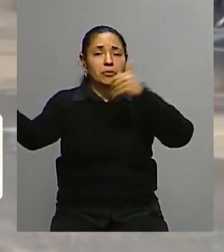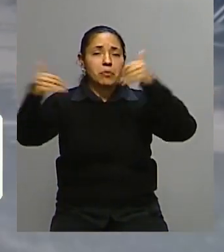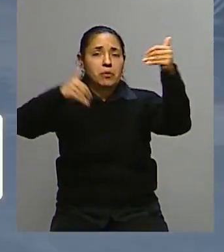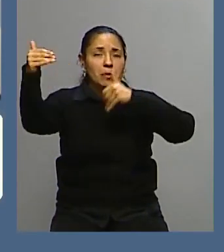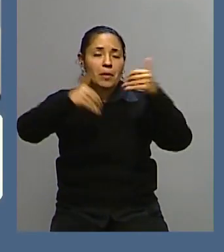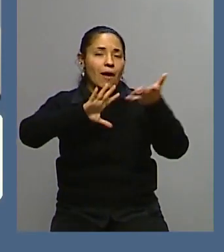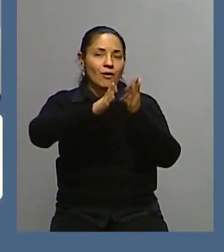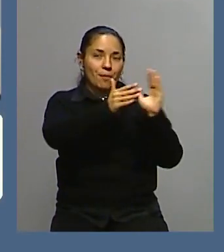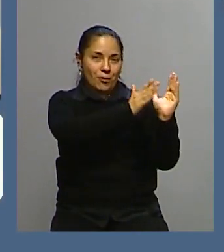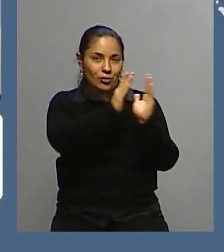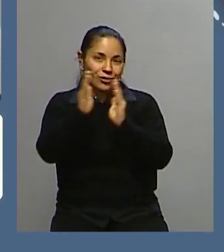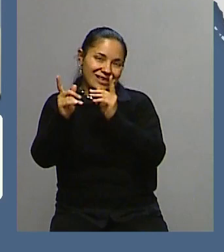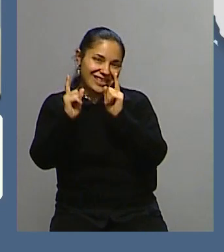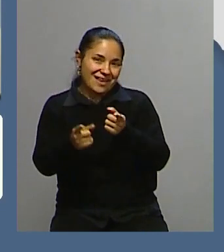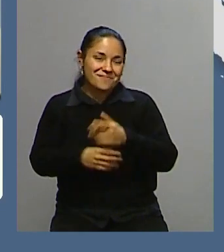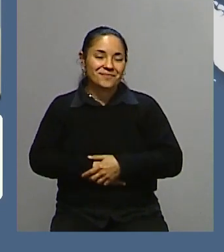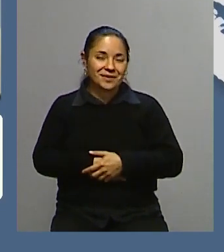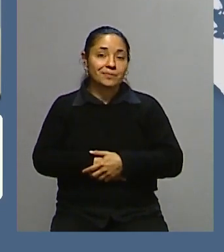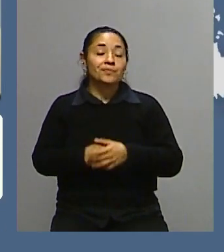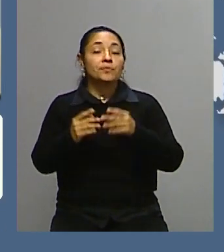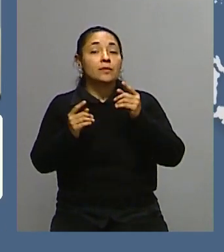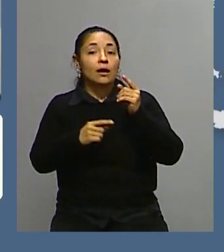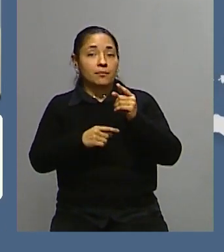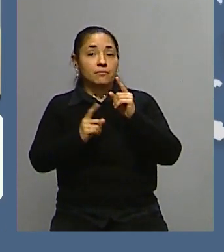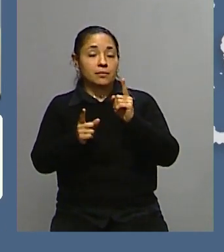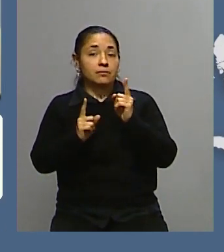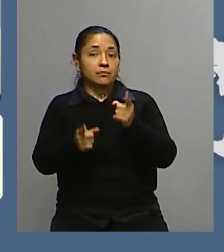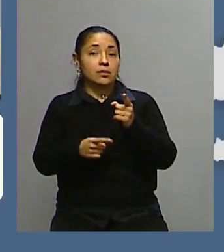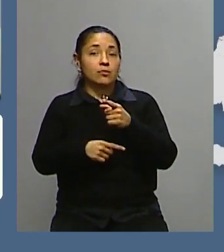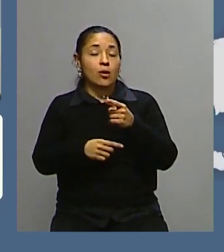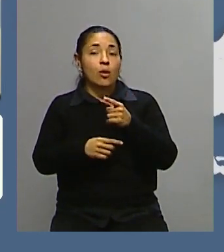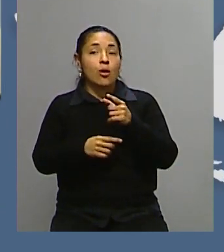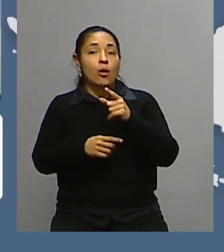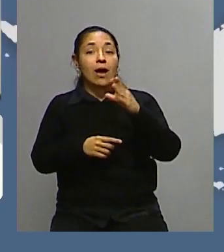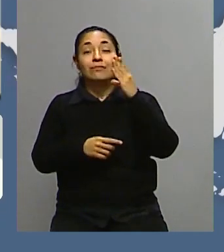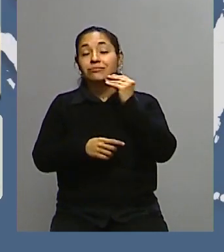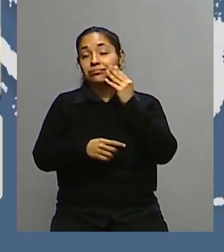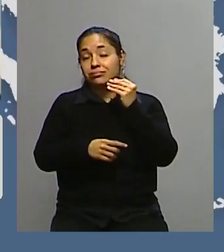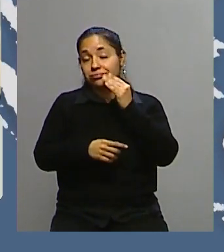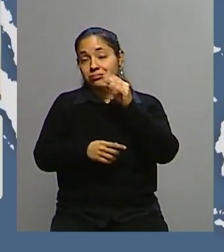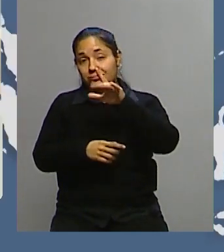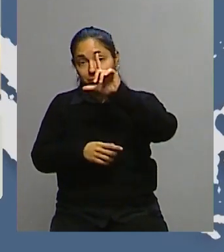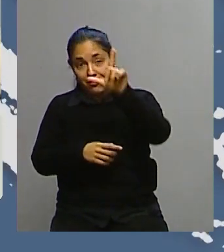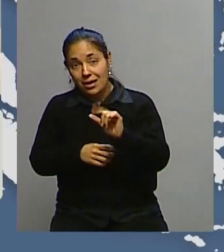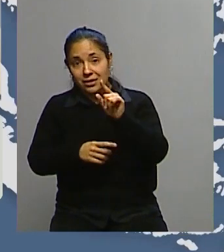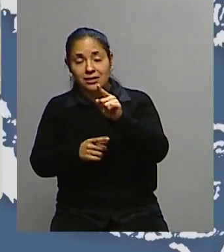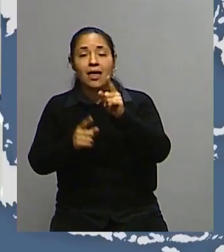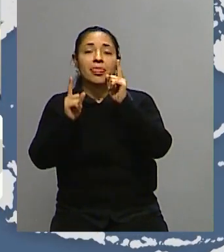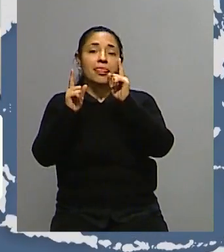protocolo que también no solo involucra al propio pueblo del Reino Unido, sino también a